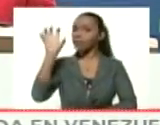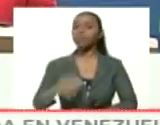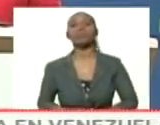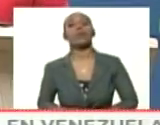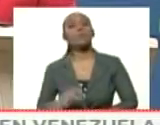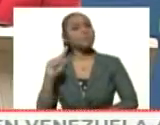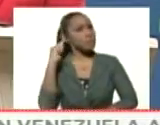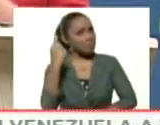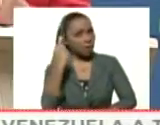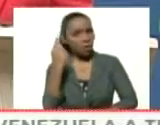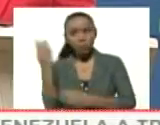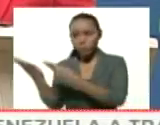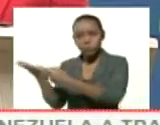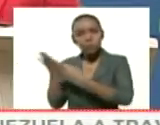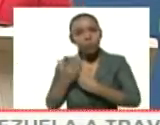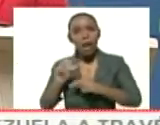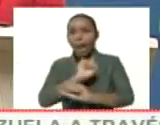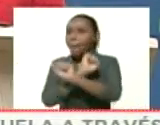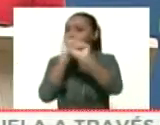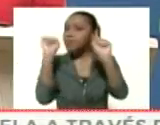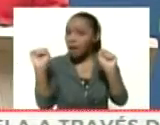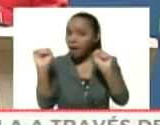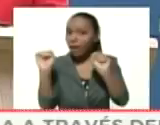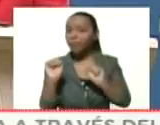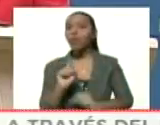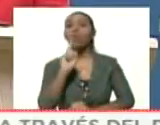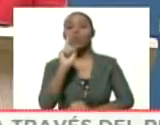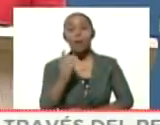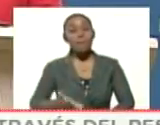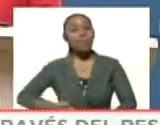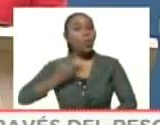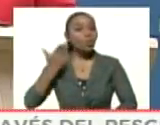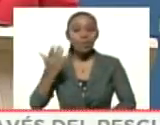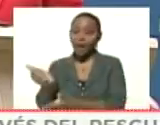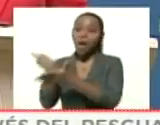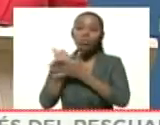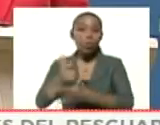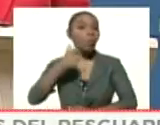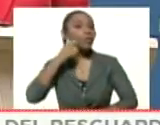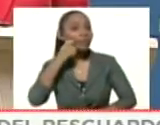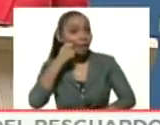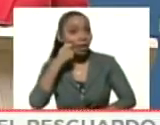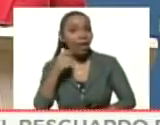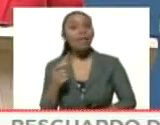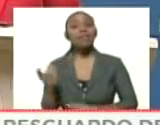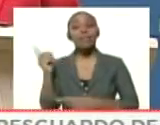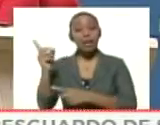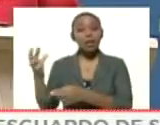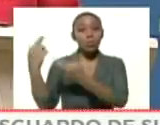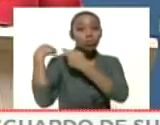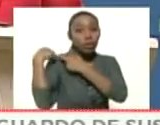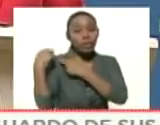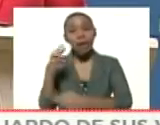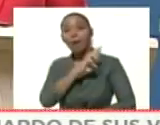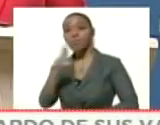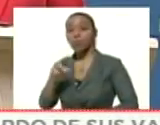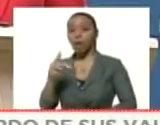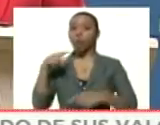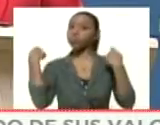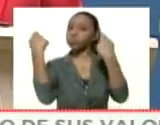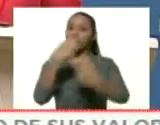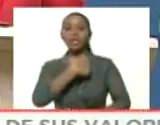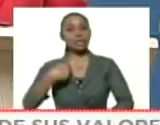Primero recibimos en la mañana una importante ayuda humanitaria de parte de la República Popular China.